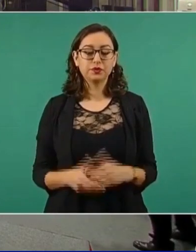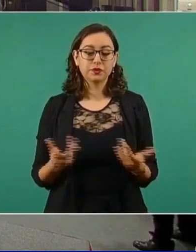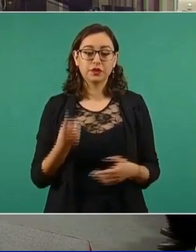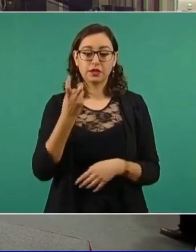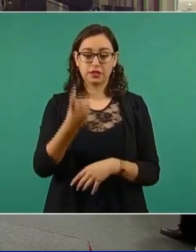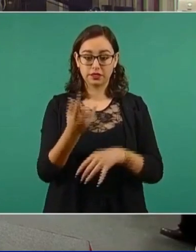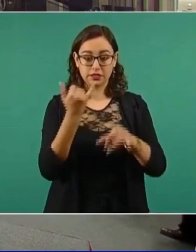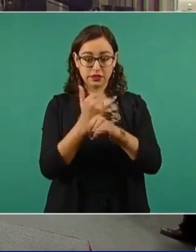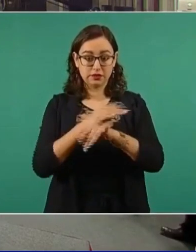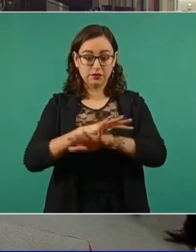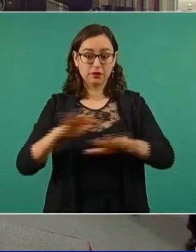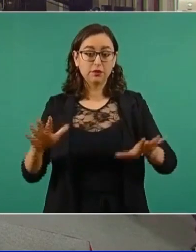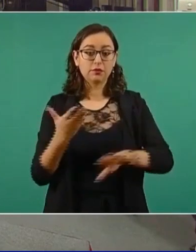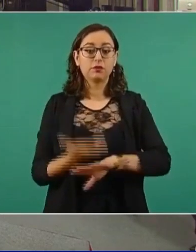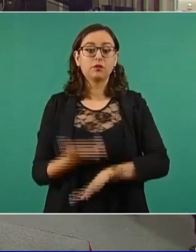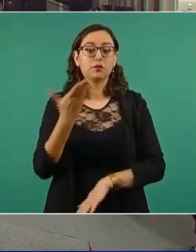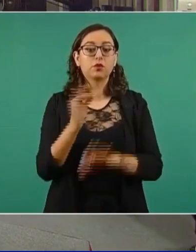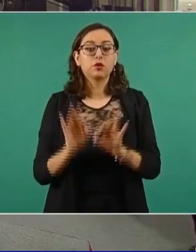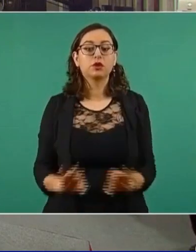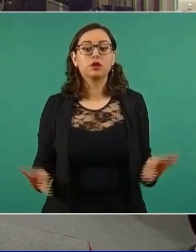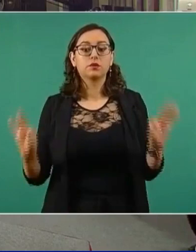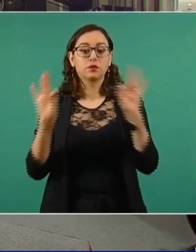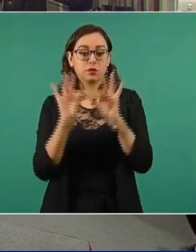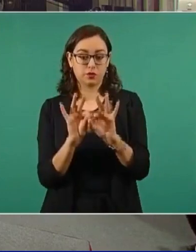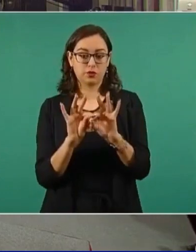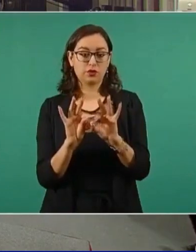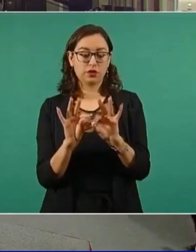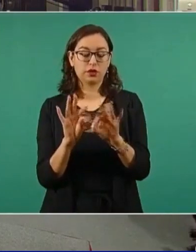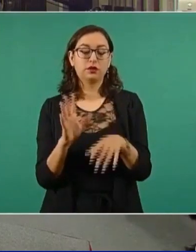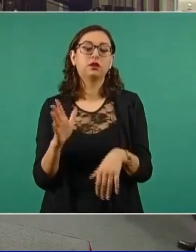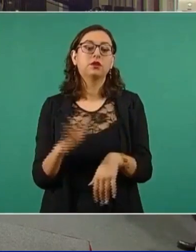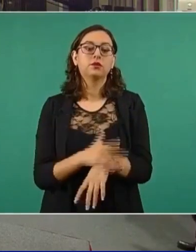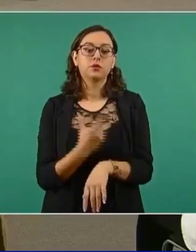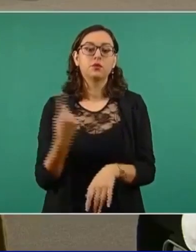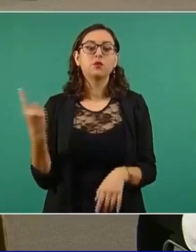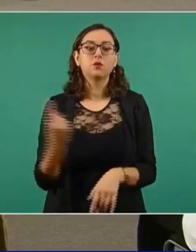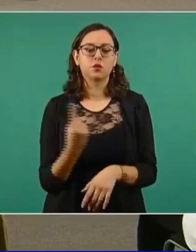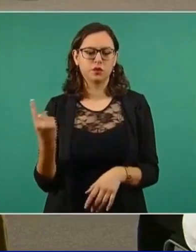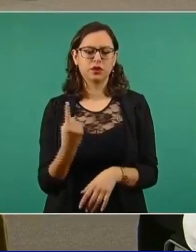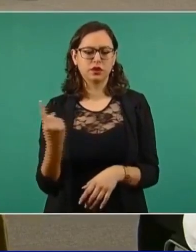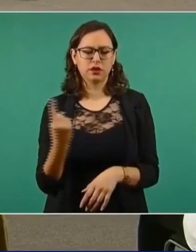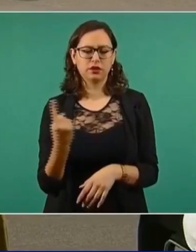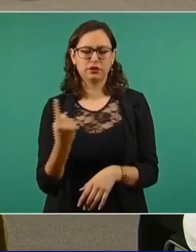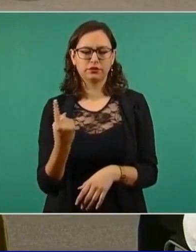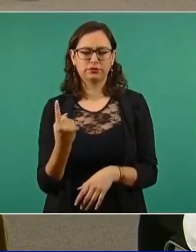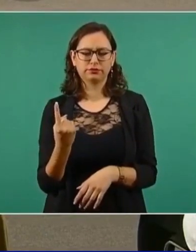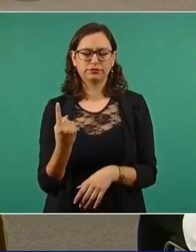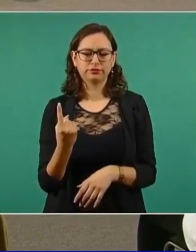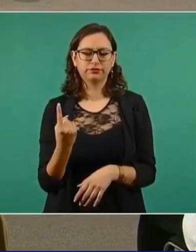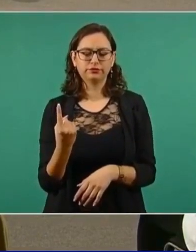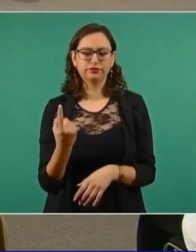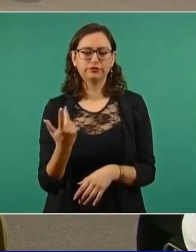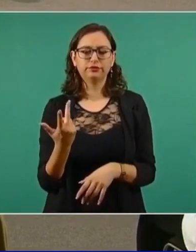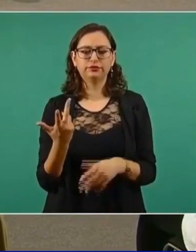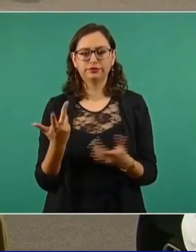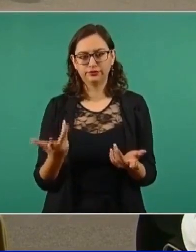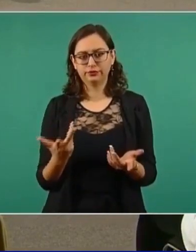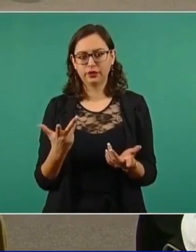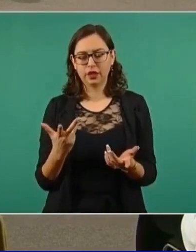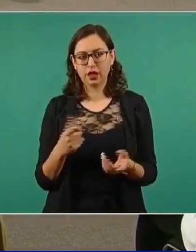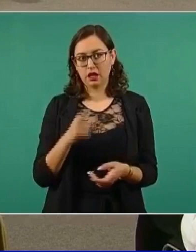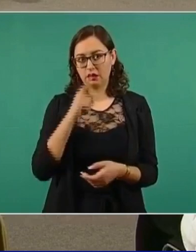importante porque de esta forma cuando se concluya la